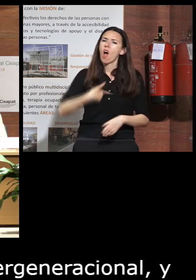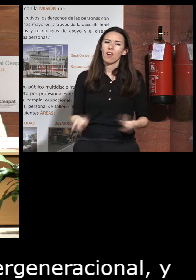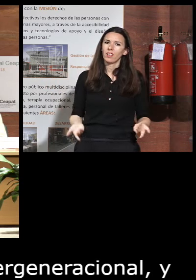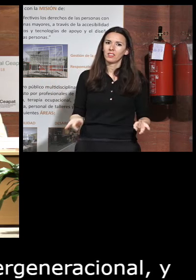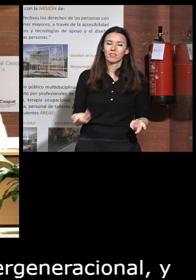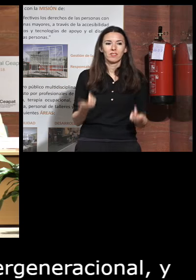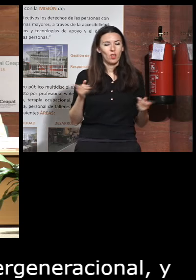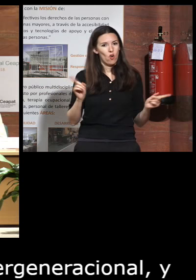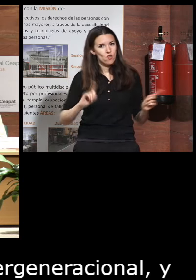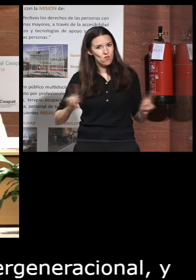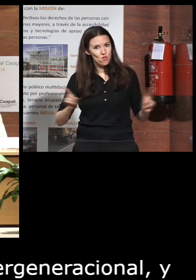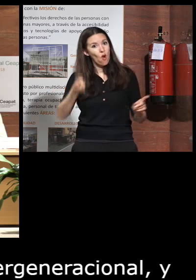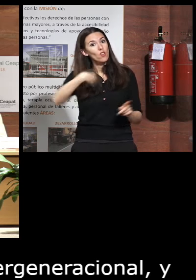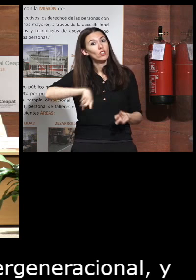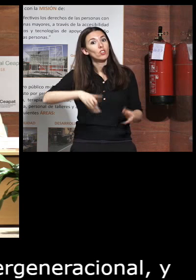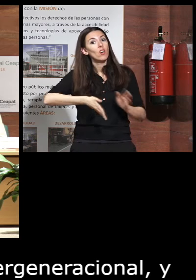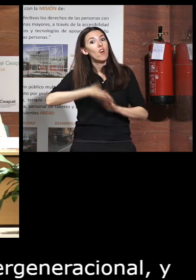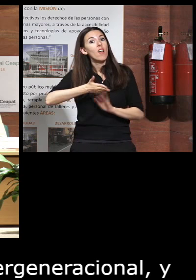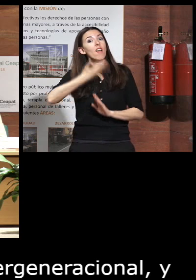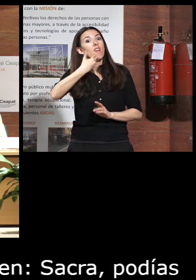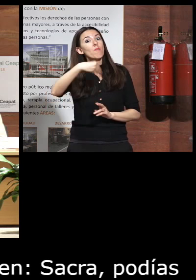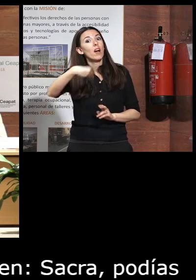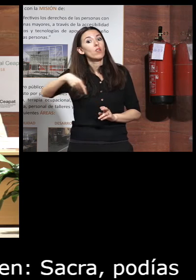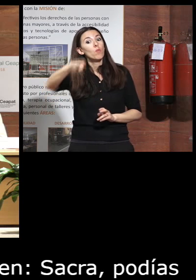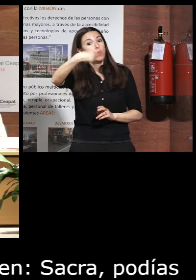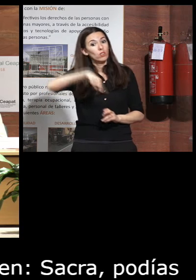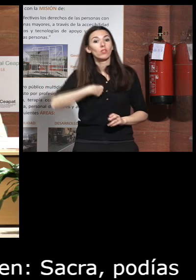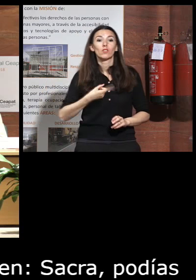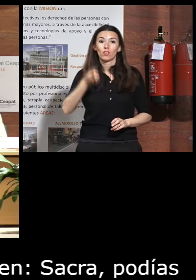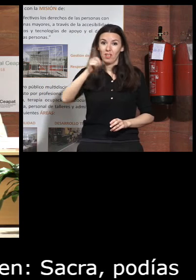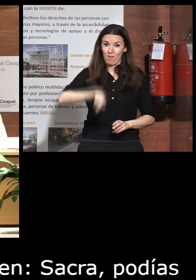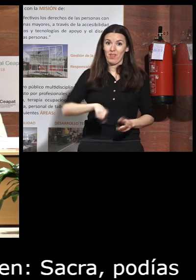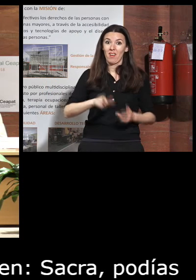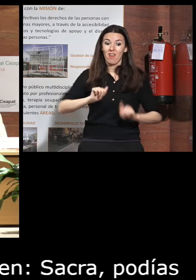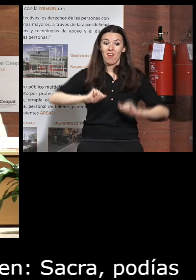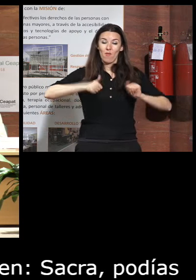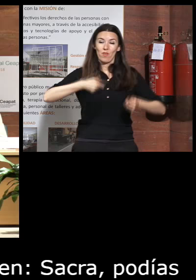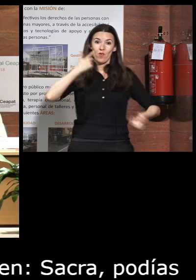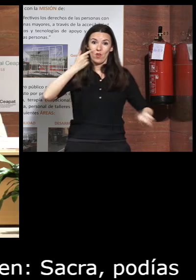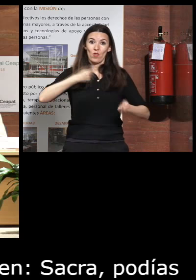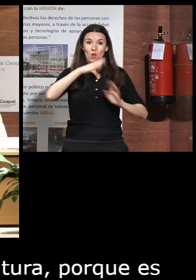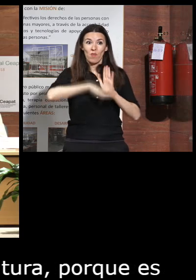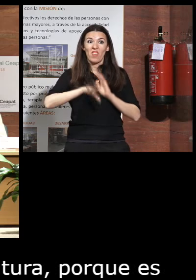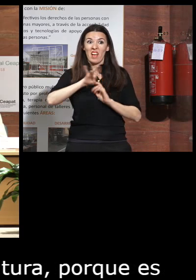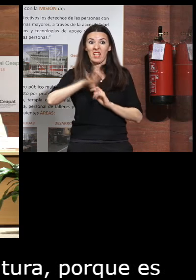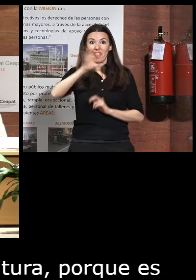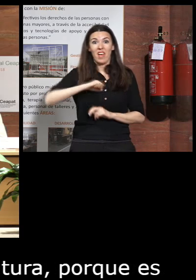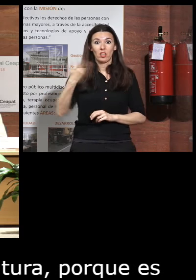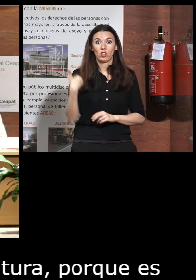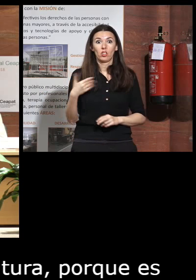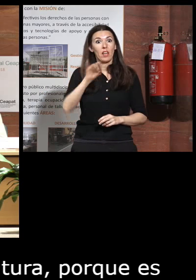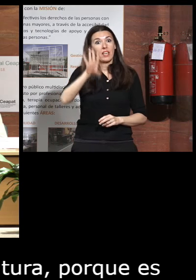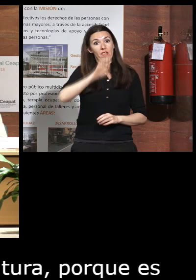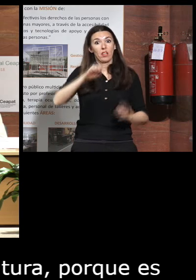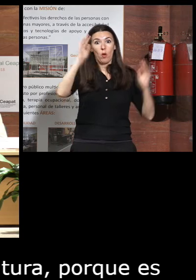y digo no estamos envejeciendo vosotros y yo cuando yo empecé coordinando este programa hace 15 años tenía 15 años